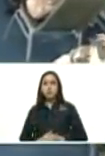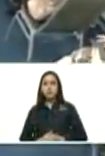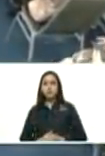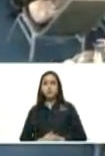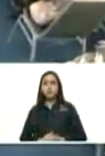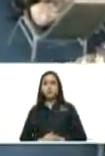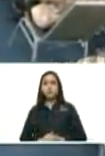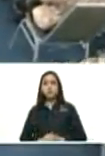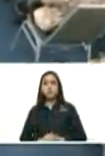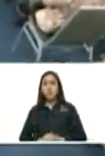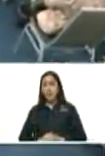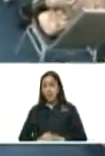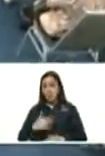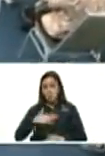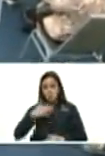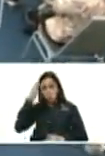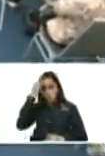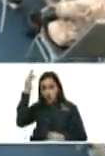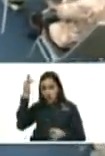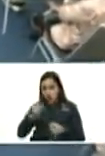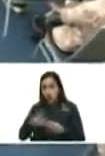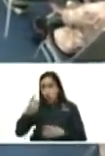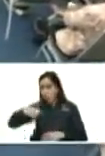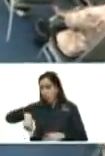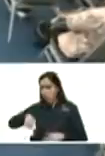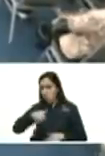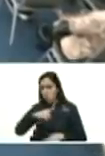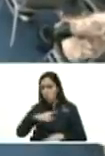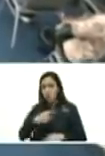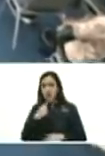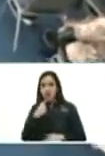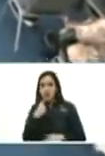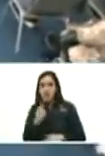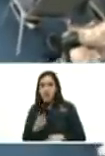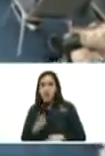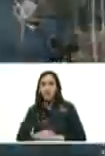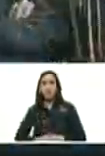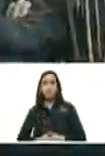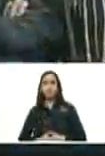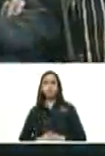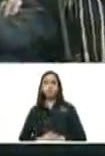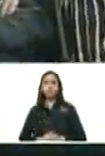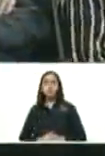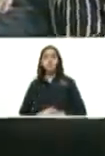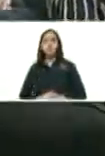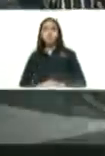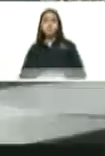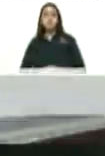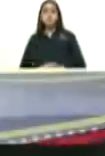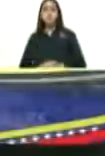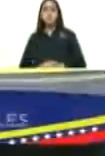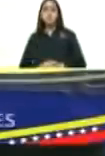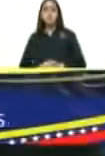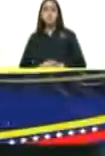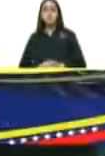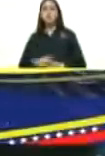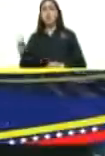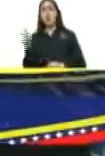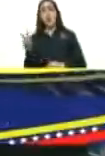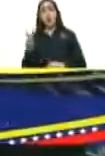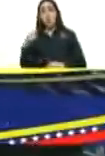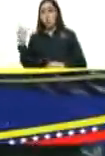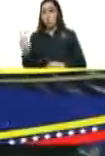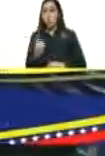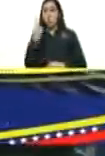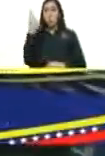creo ustedes dirán que Venezuela es único